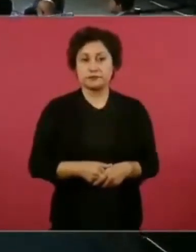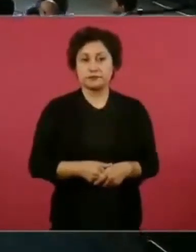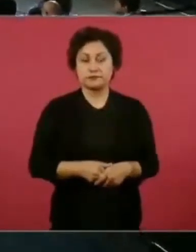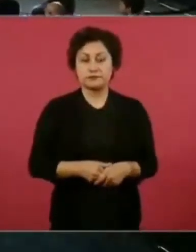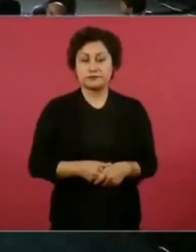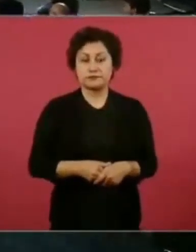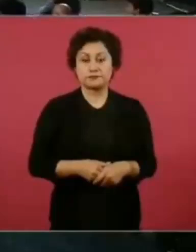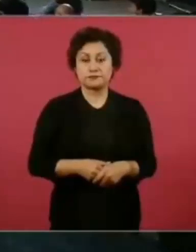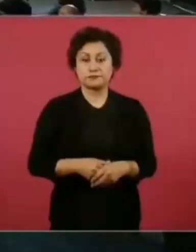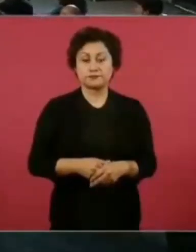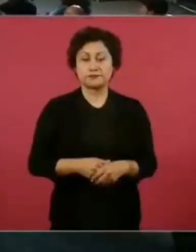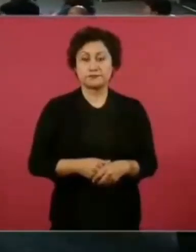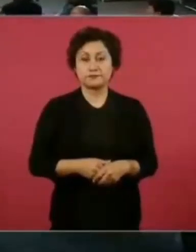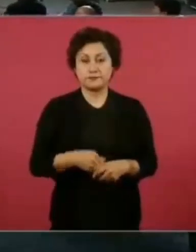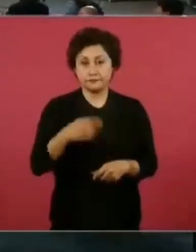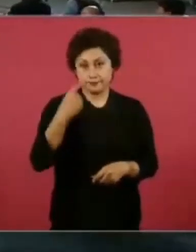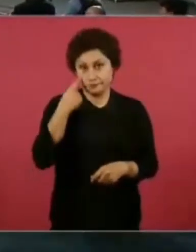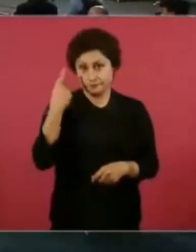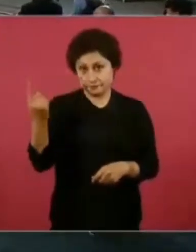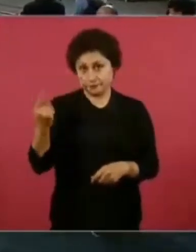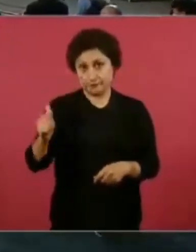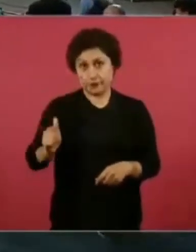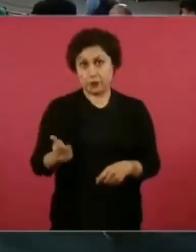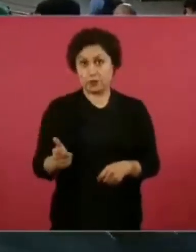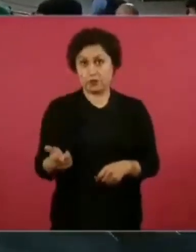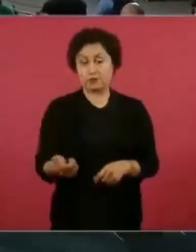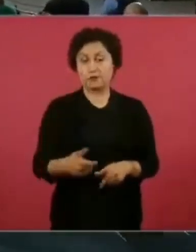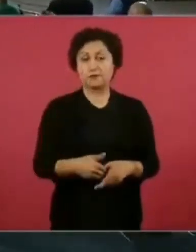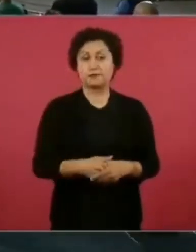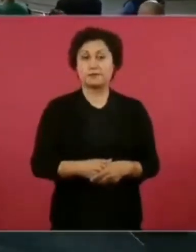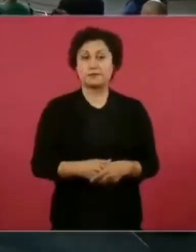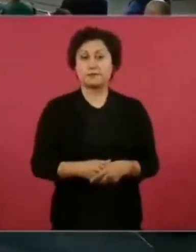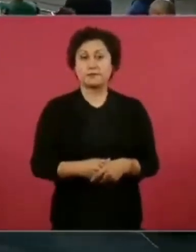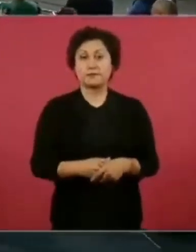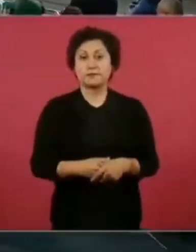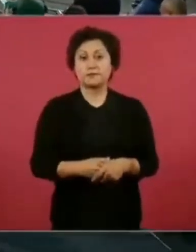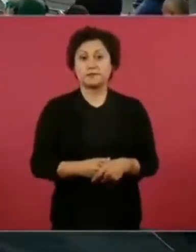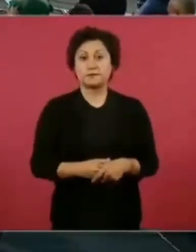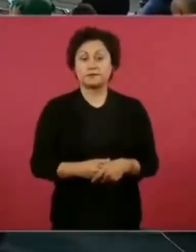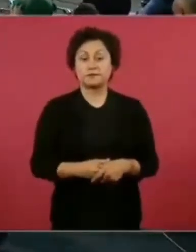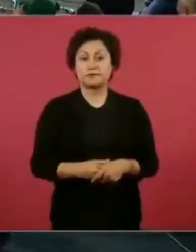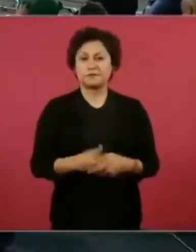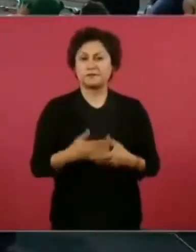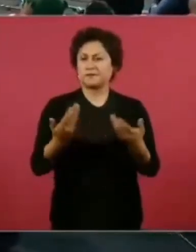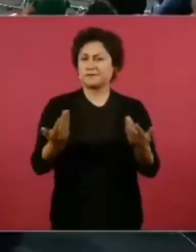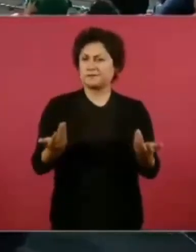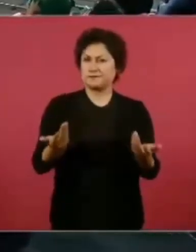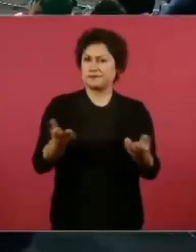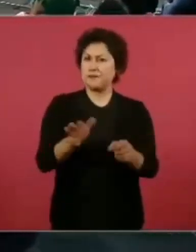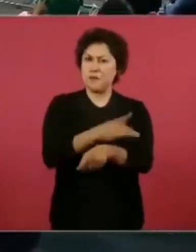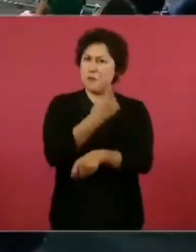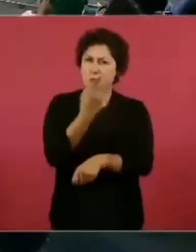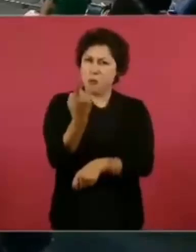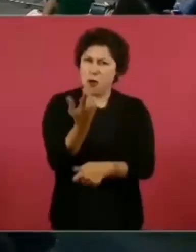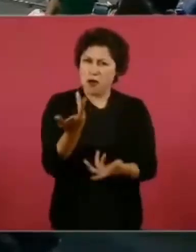Miren, miren Guanajuato, ¿por qué lo de Guanajuato?